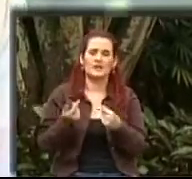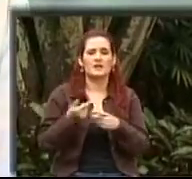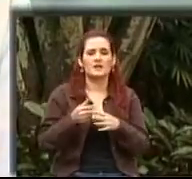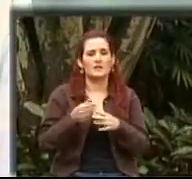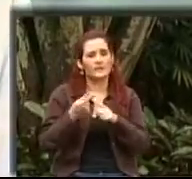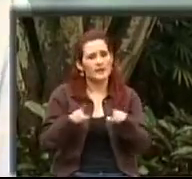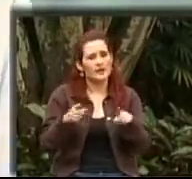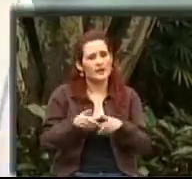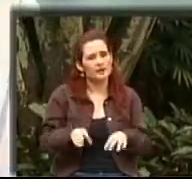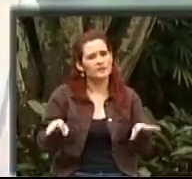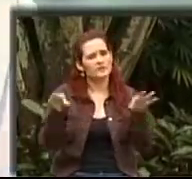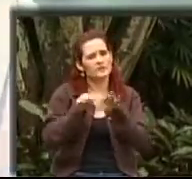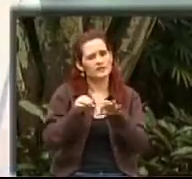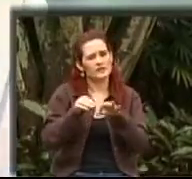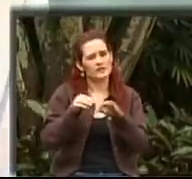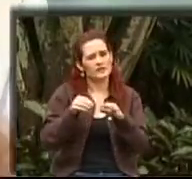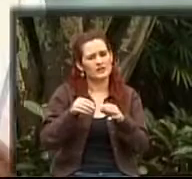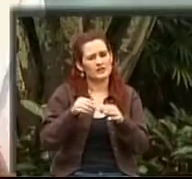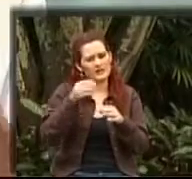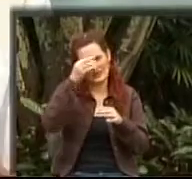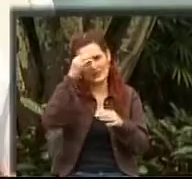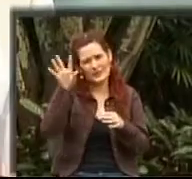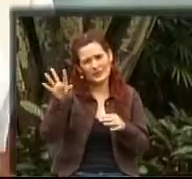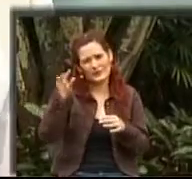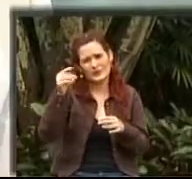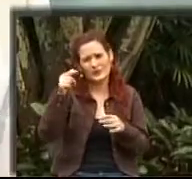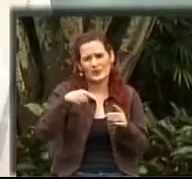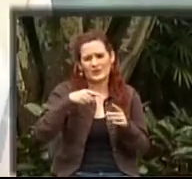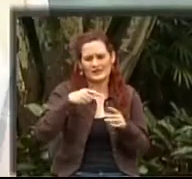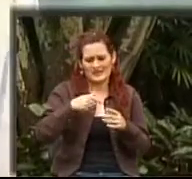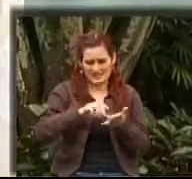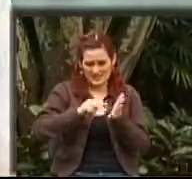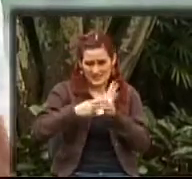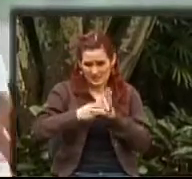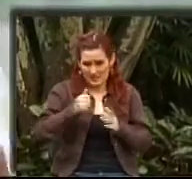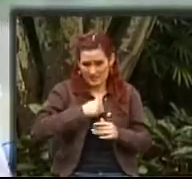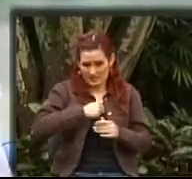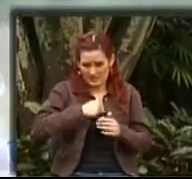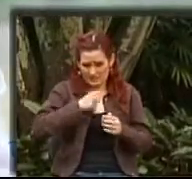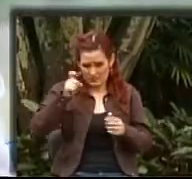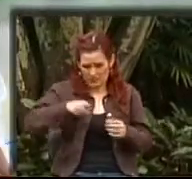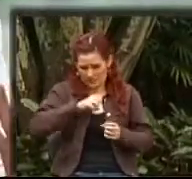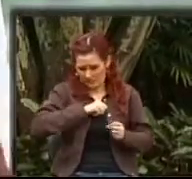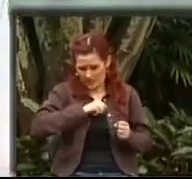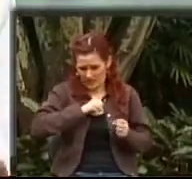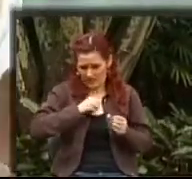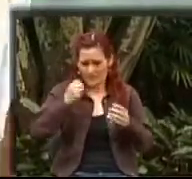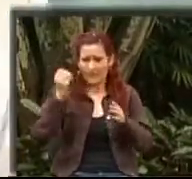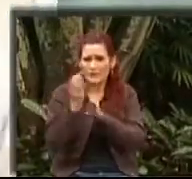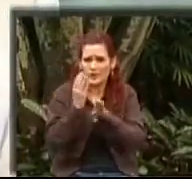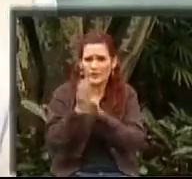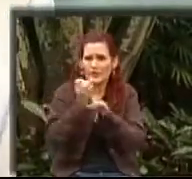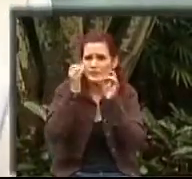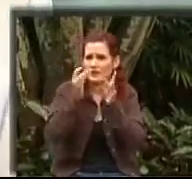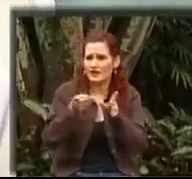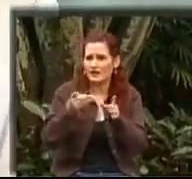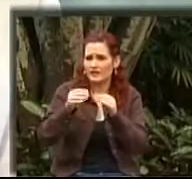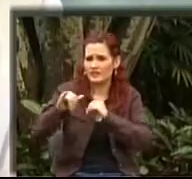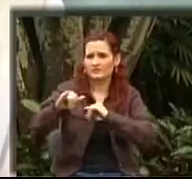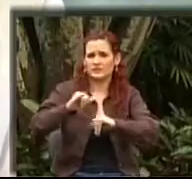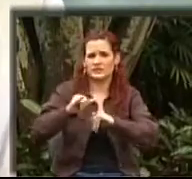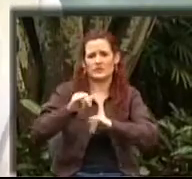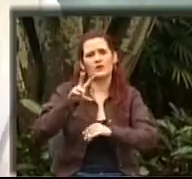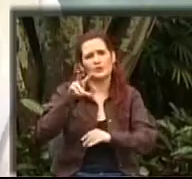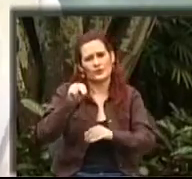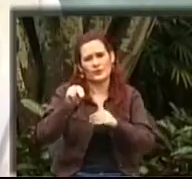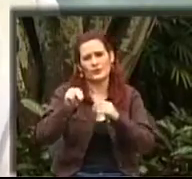nos tendremos que despojar de algo importante en nuestro cuerpo, de nuestra vida para poder comprender y ser un poco empáticos con las personas que tienen algún grado